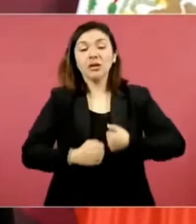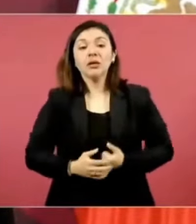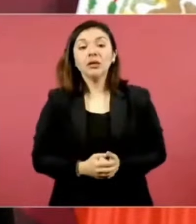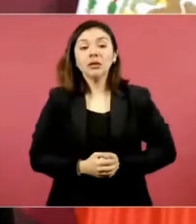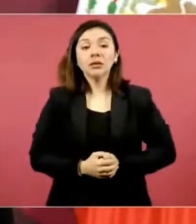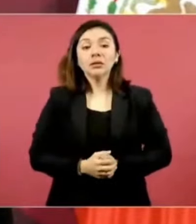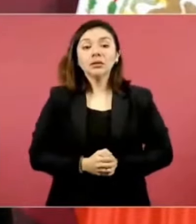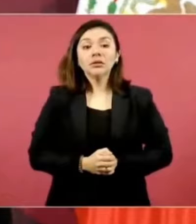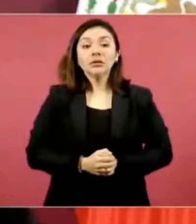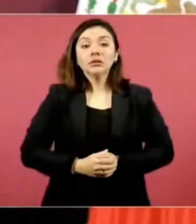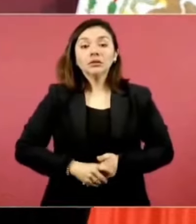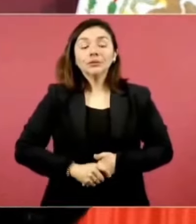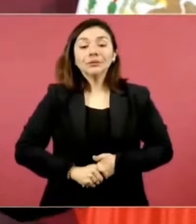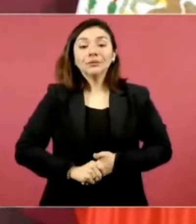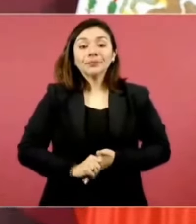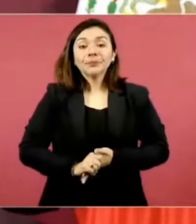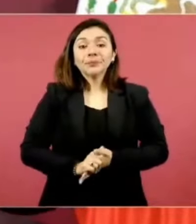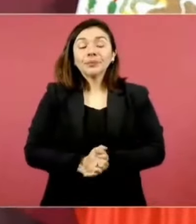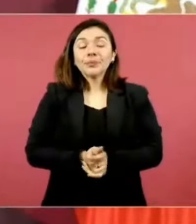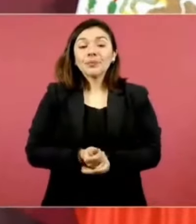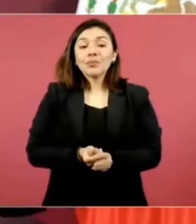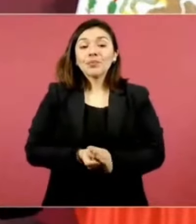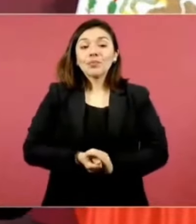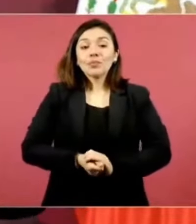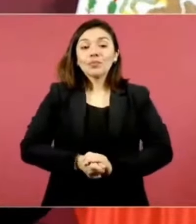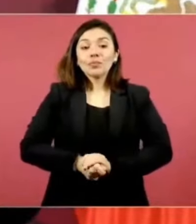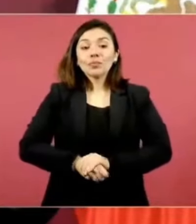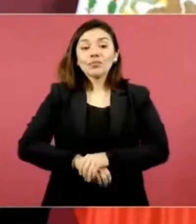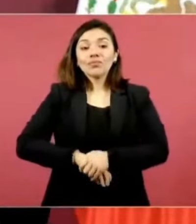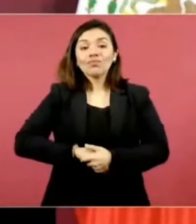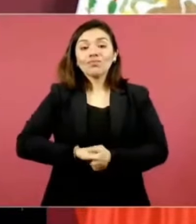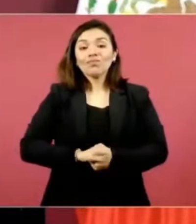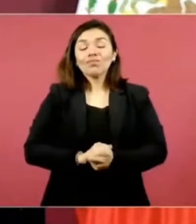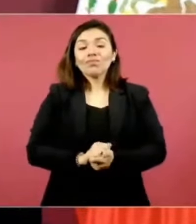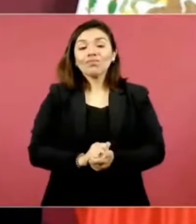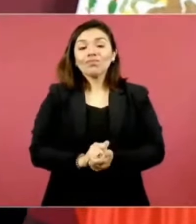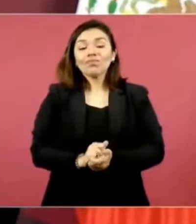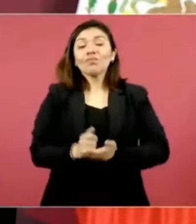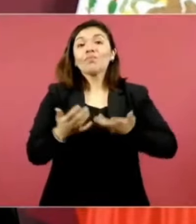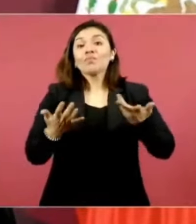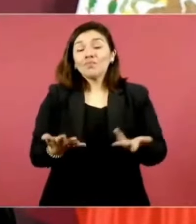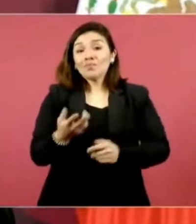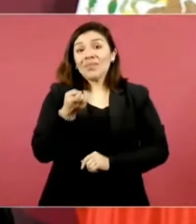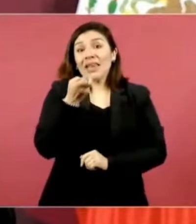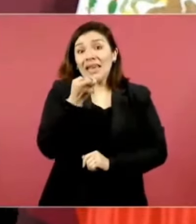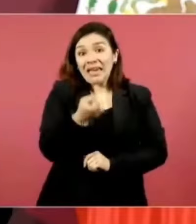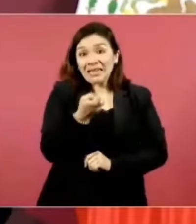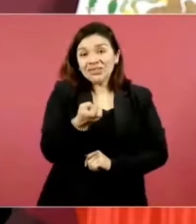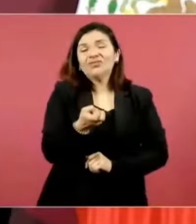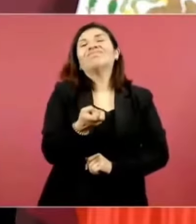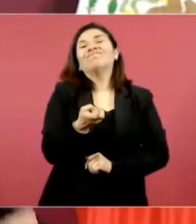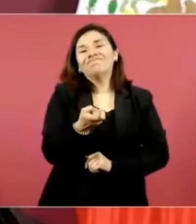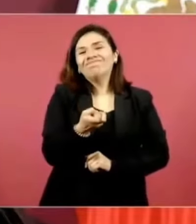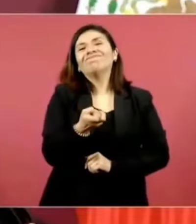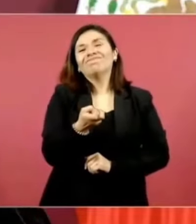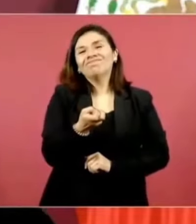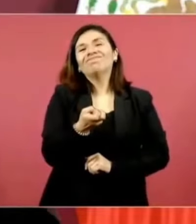Y desde luego, pues esto afecta el comercio